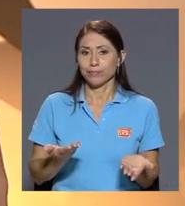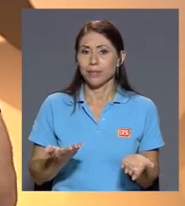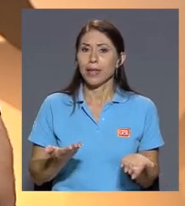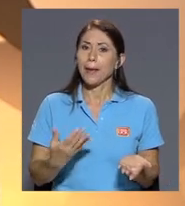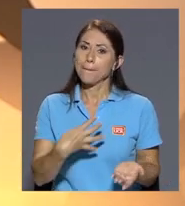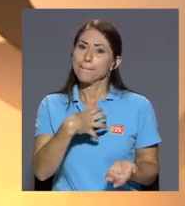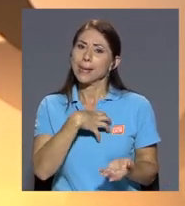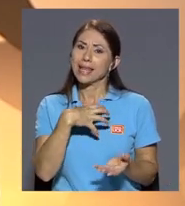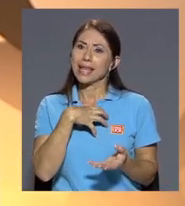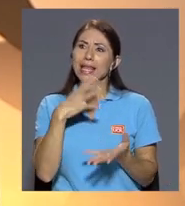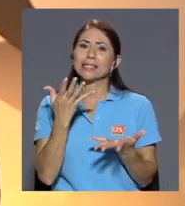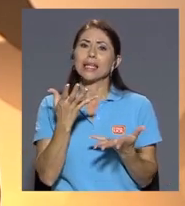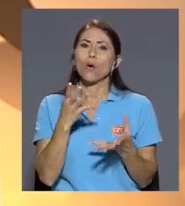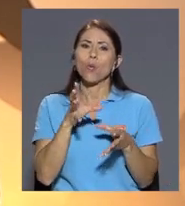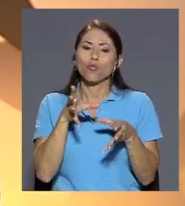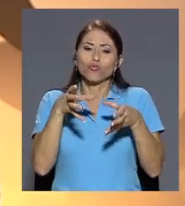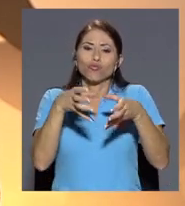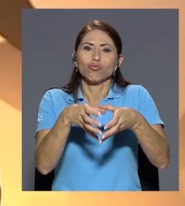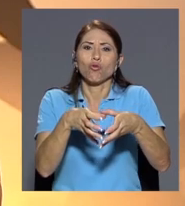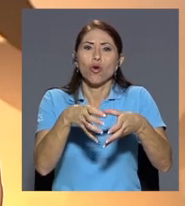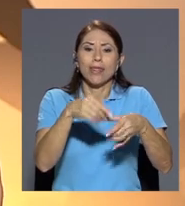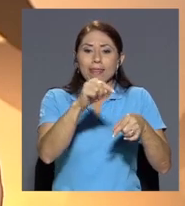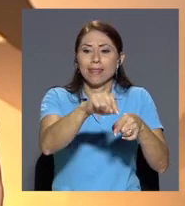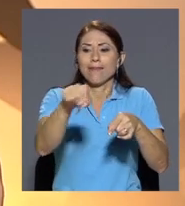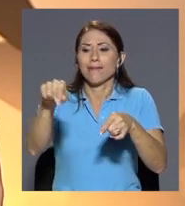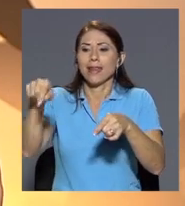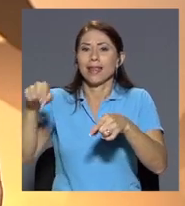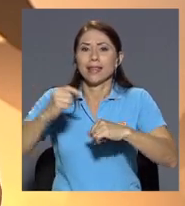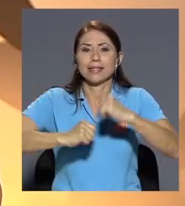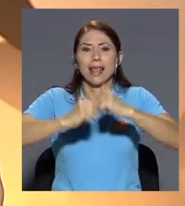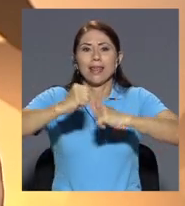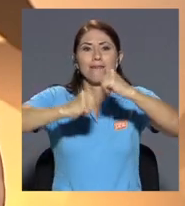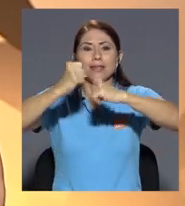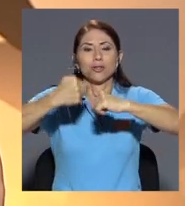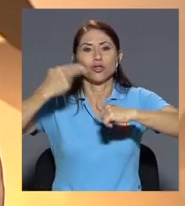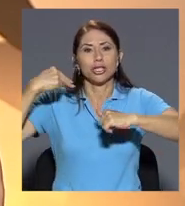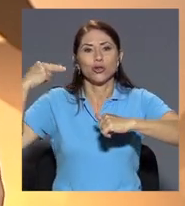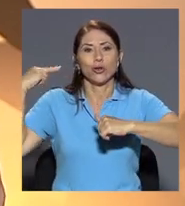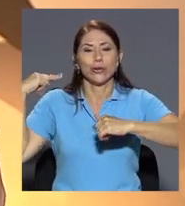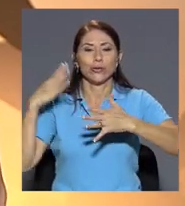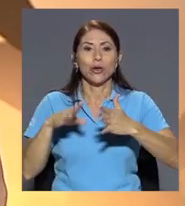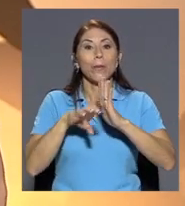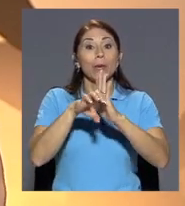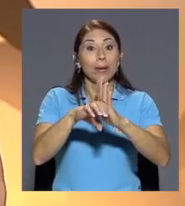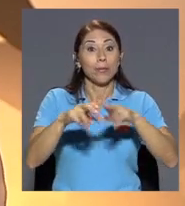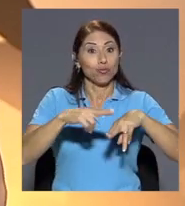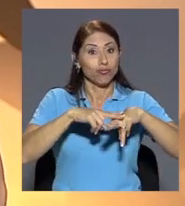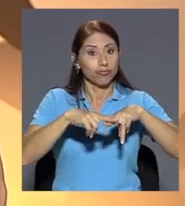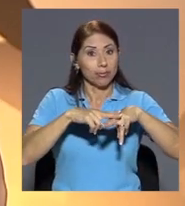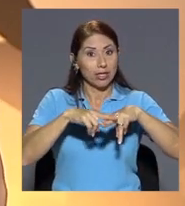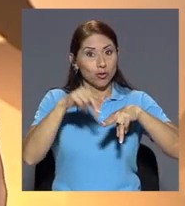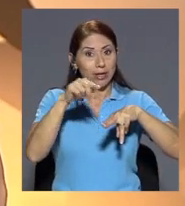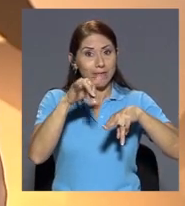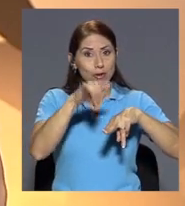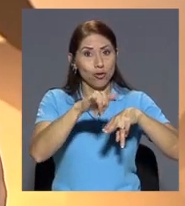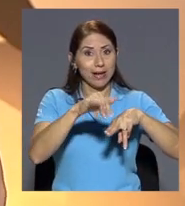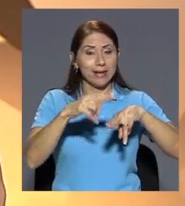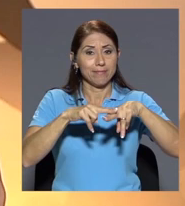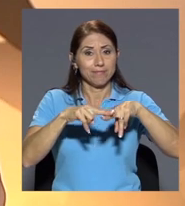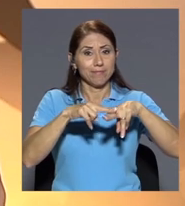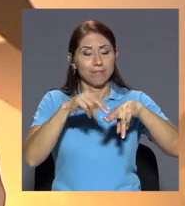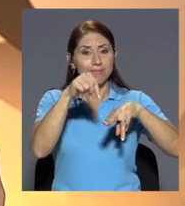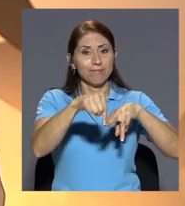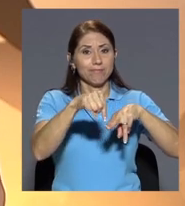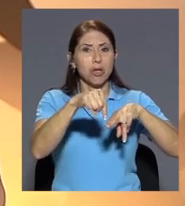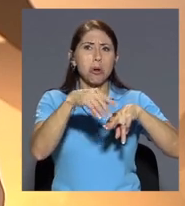pertenece a un conjunto de edificaciones históricas que hay dentro de la ciudad por ejemplo está la estación de ferrocarril que es un